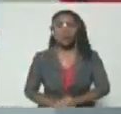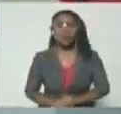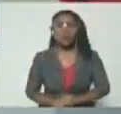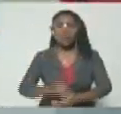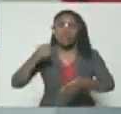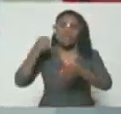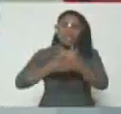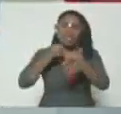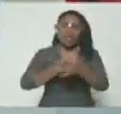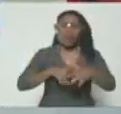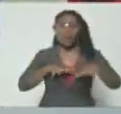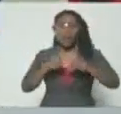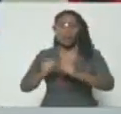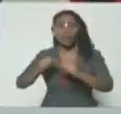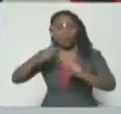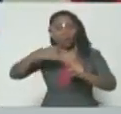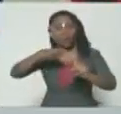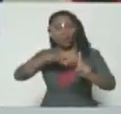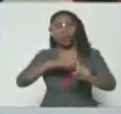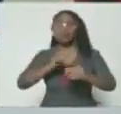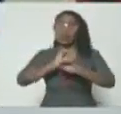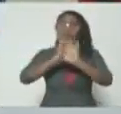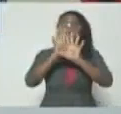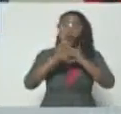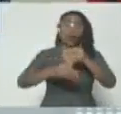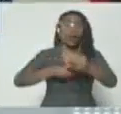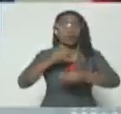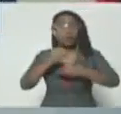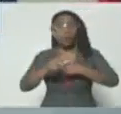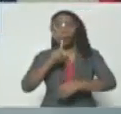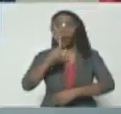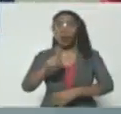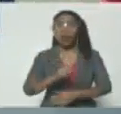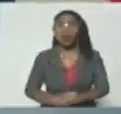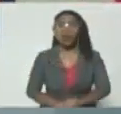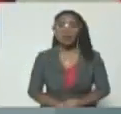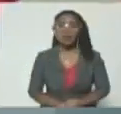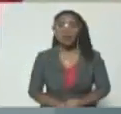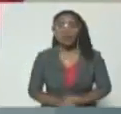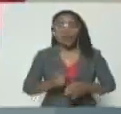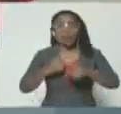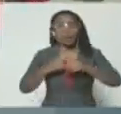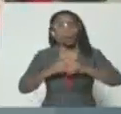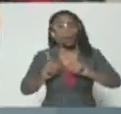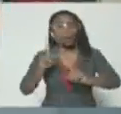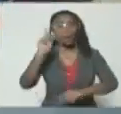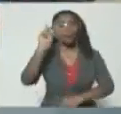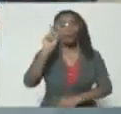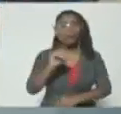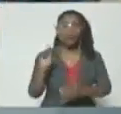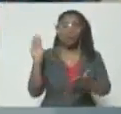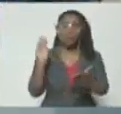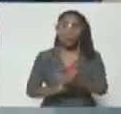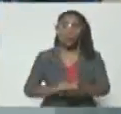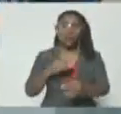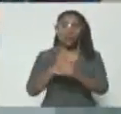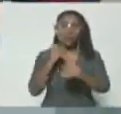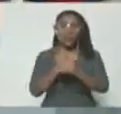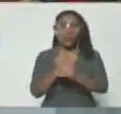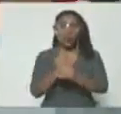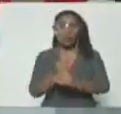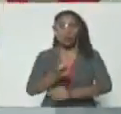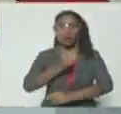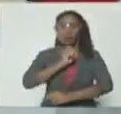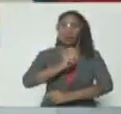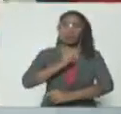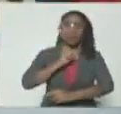por el empeño imperial de perseguirnos. No, que han hecho daño, pero también nos han puesto a prueba y nos han